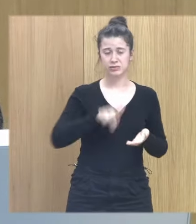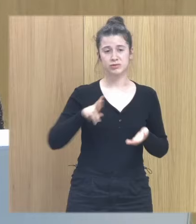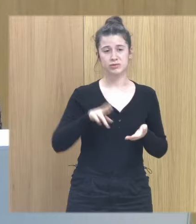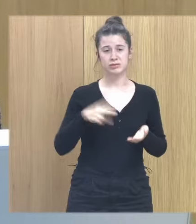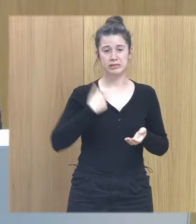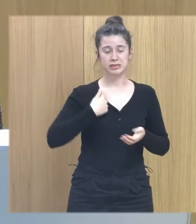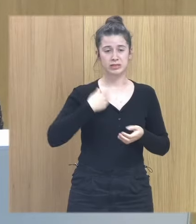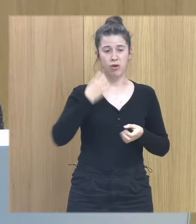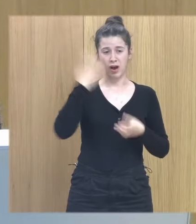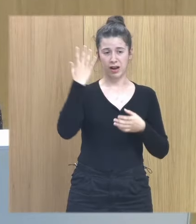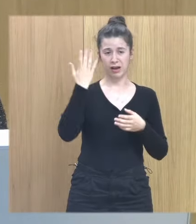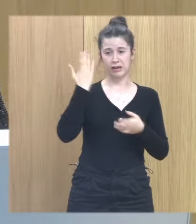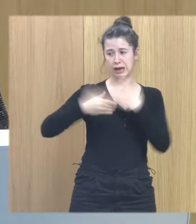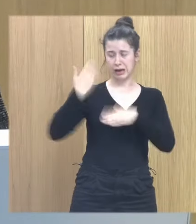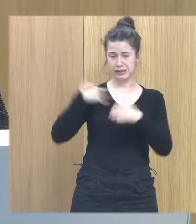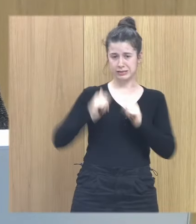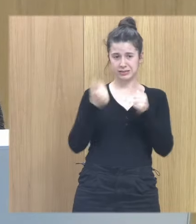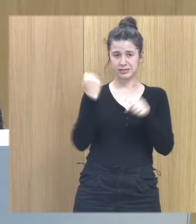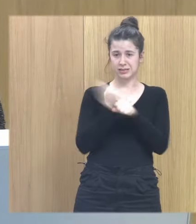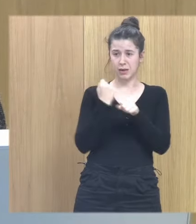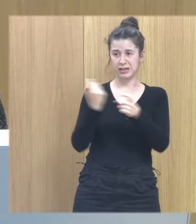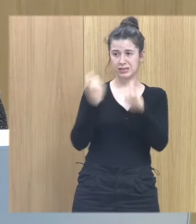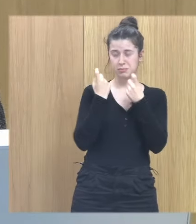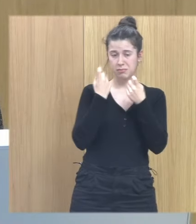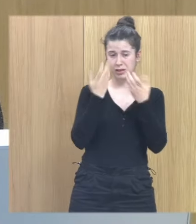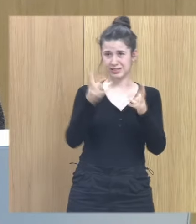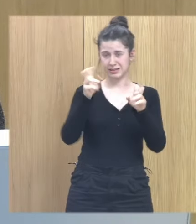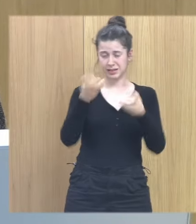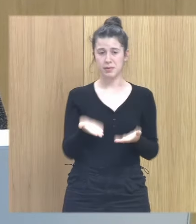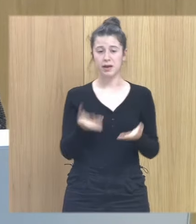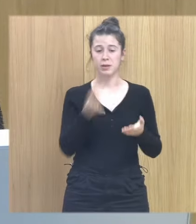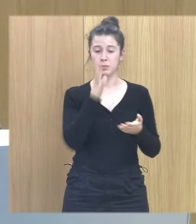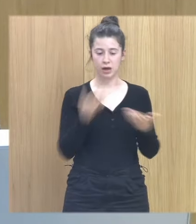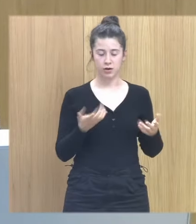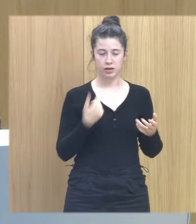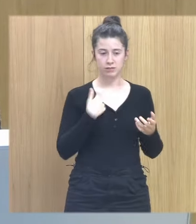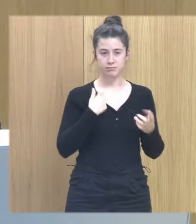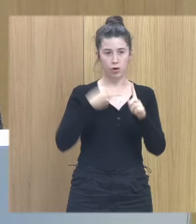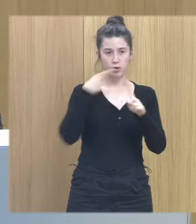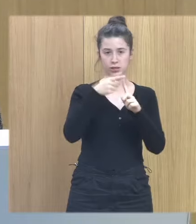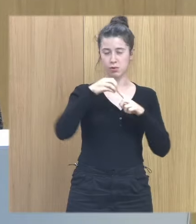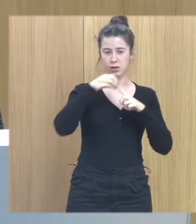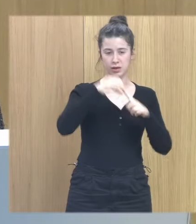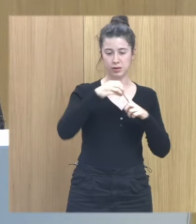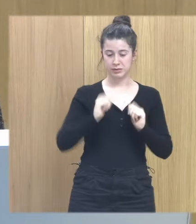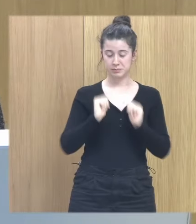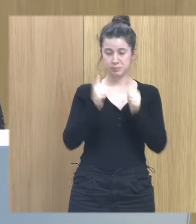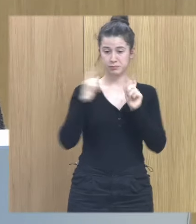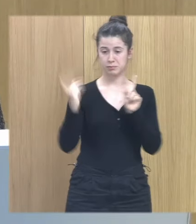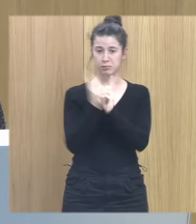hubiera explicado esto a mí cuando empecé a trabajar. Porque a día de hoy uno de mis objetivos clave cuando yo empiezo a trabajar con una persona es saber